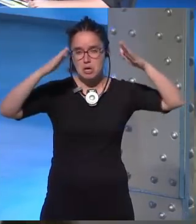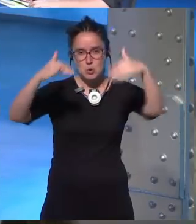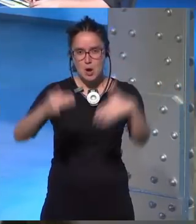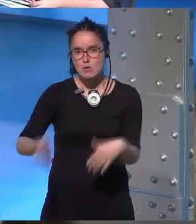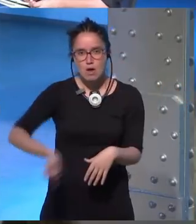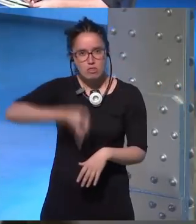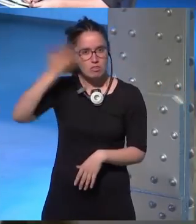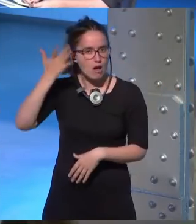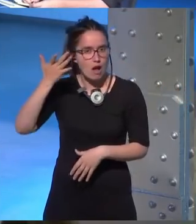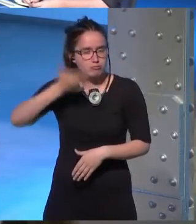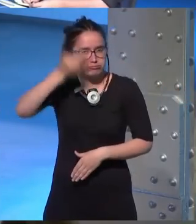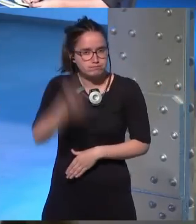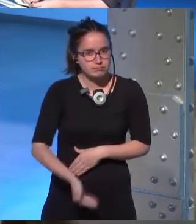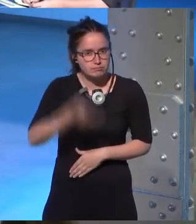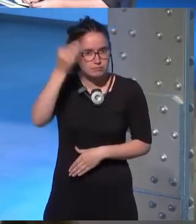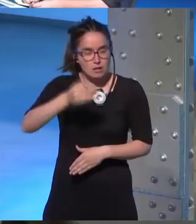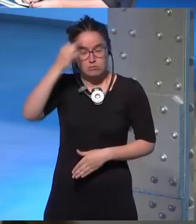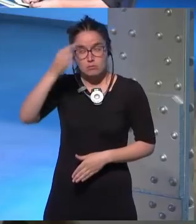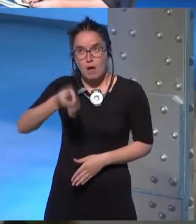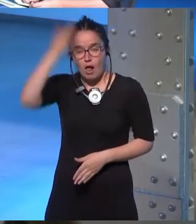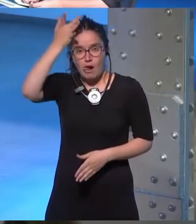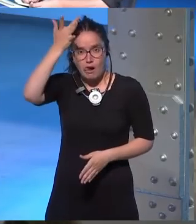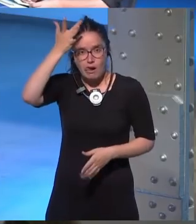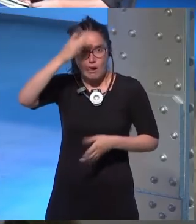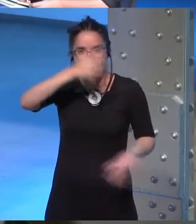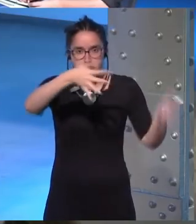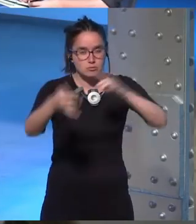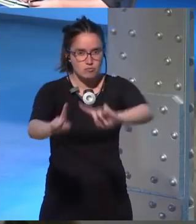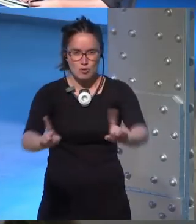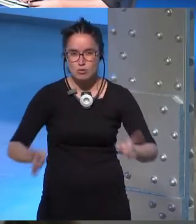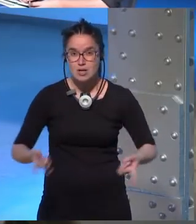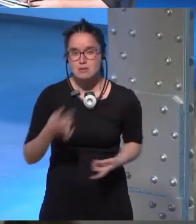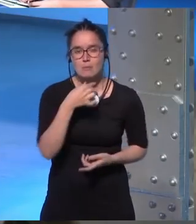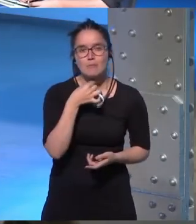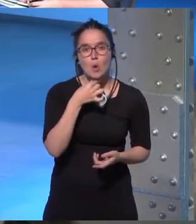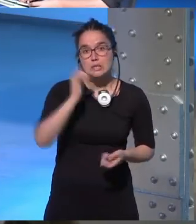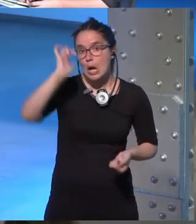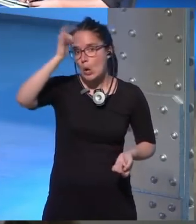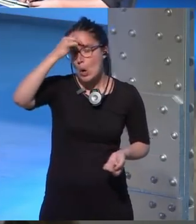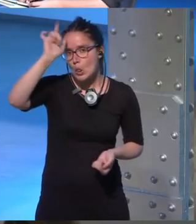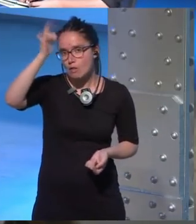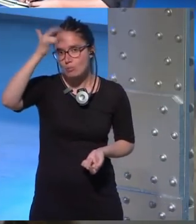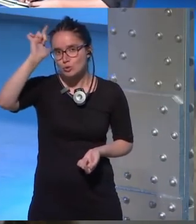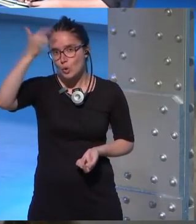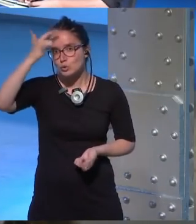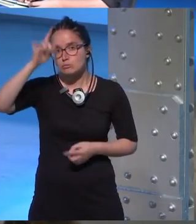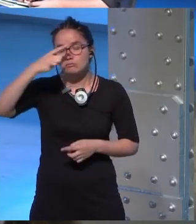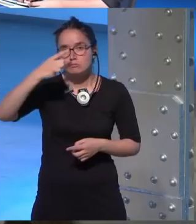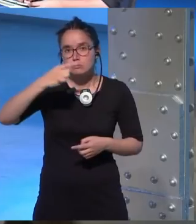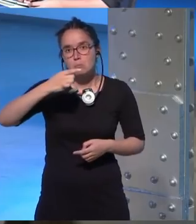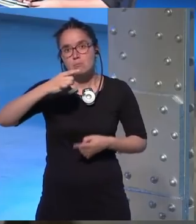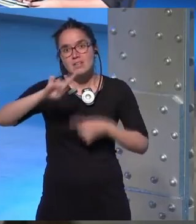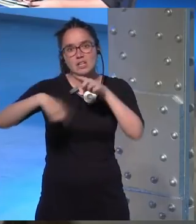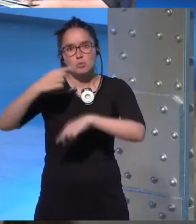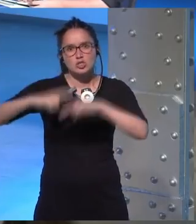me venga una idea trascendental a la cabeza no me gusta tener conceptos y construir el